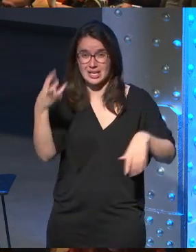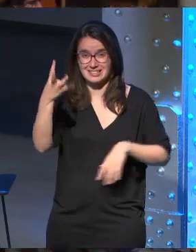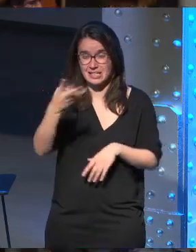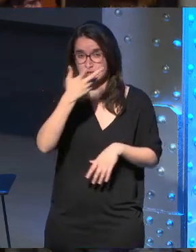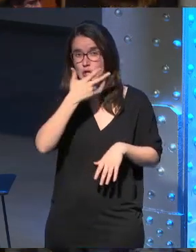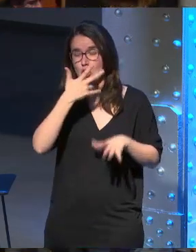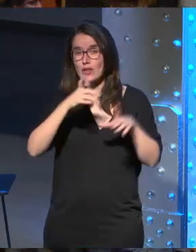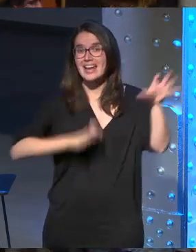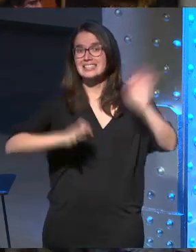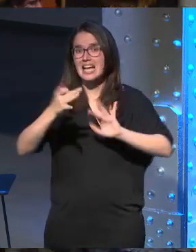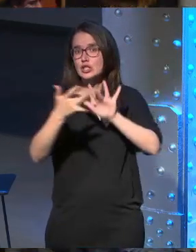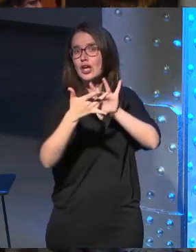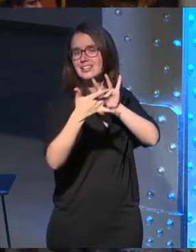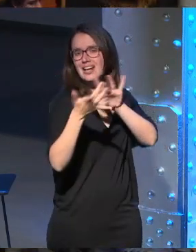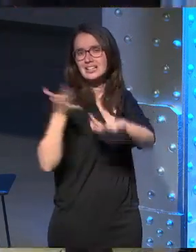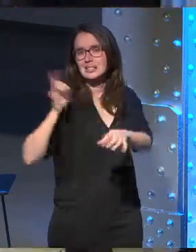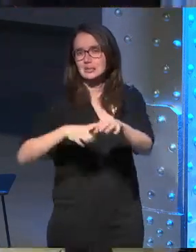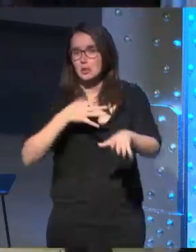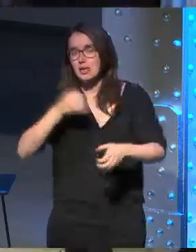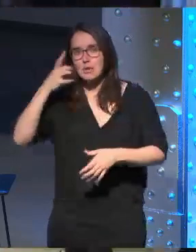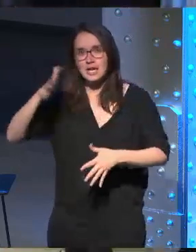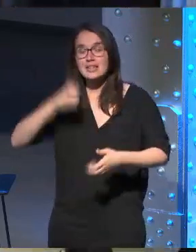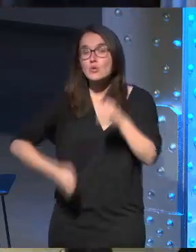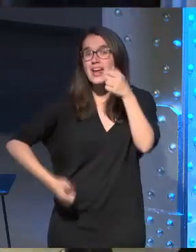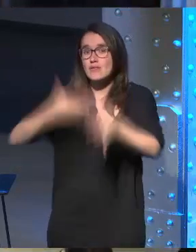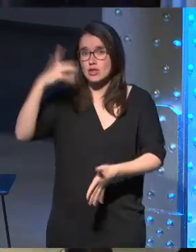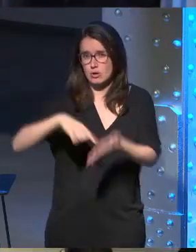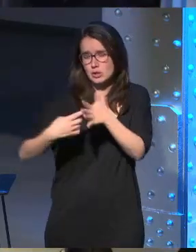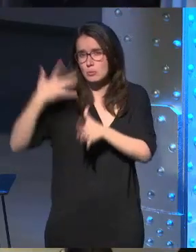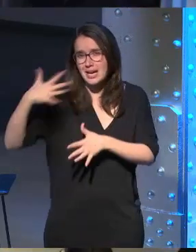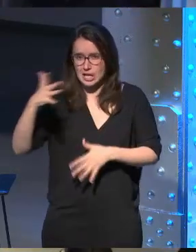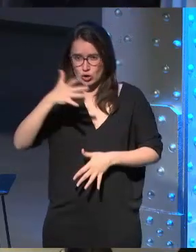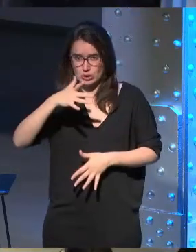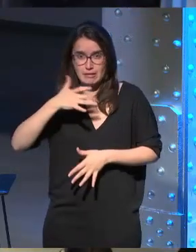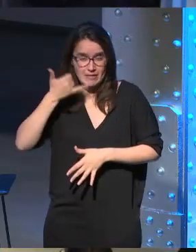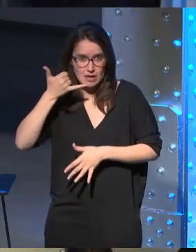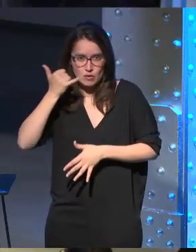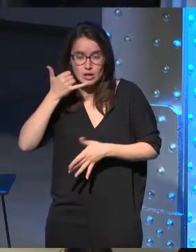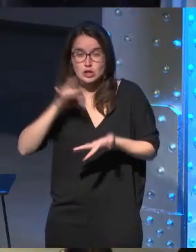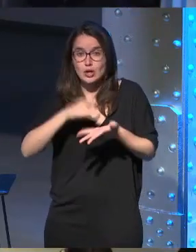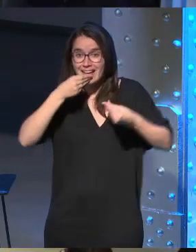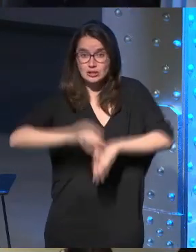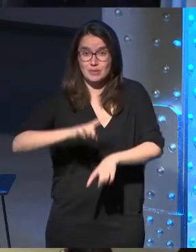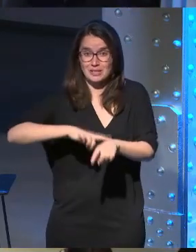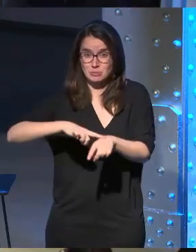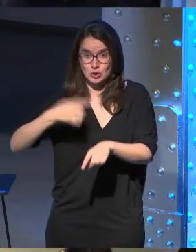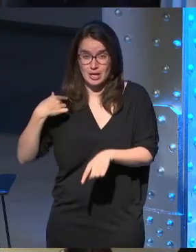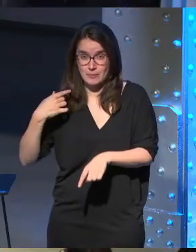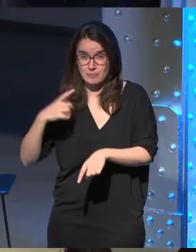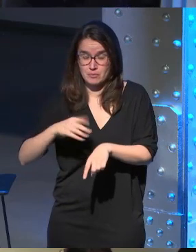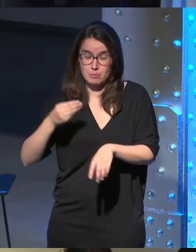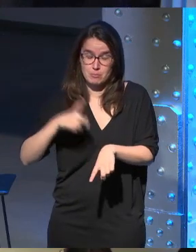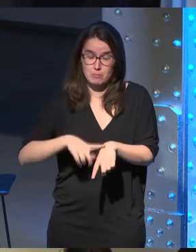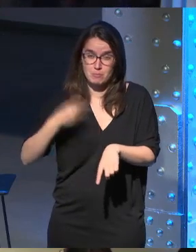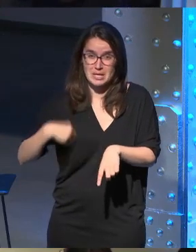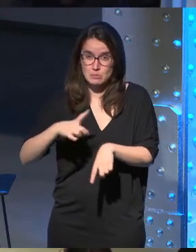conocen el teatro interactivo imaginaros un edificio entero imaginaros este donde están pasando varias historias a la vez y todos